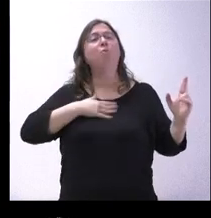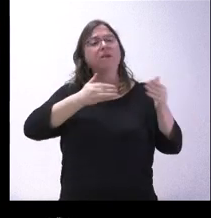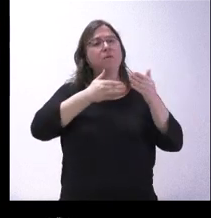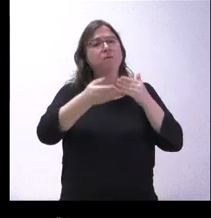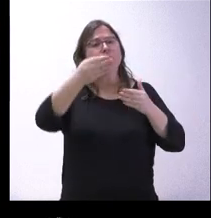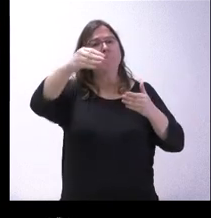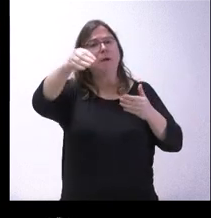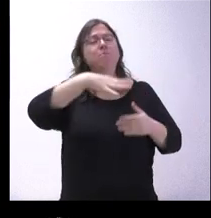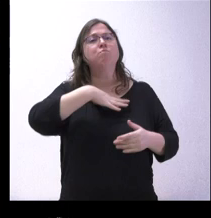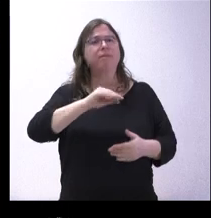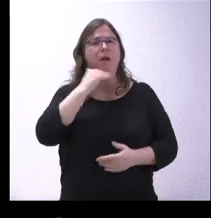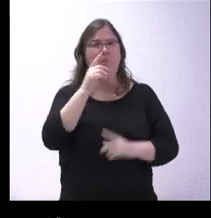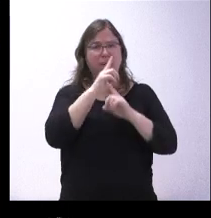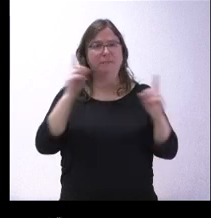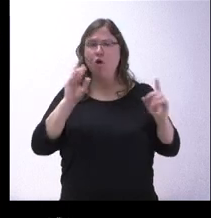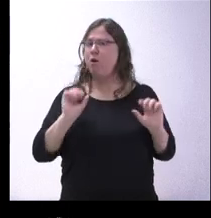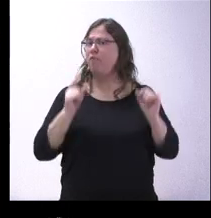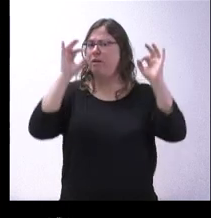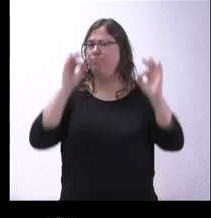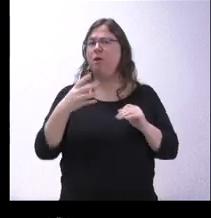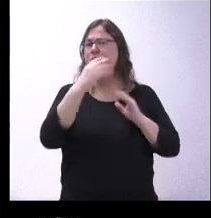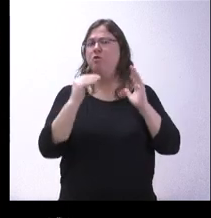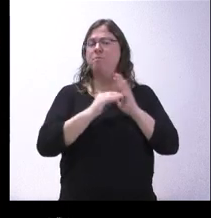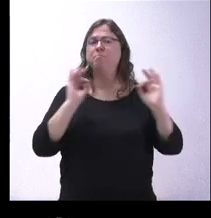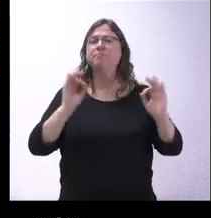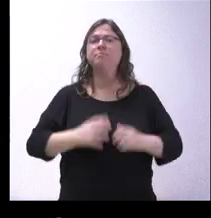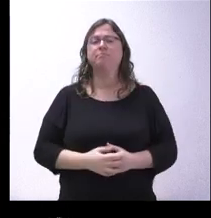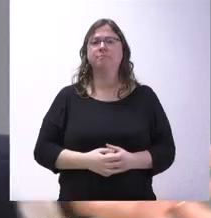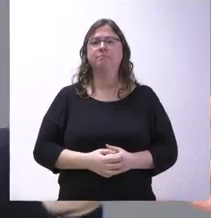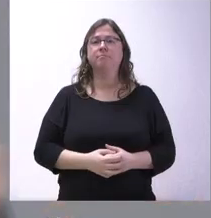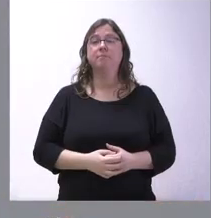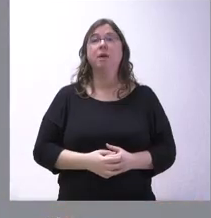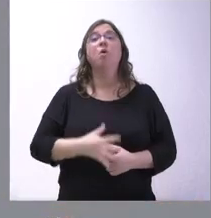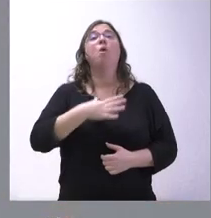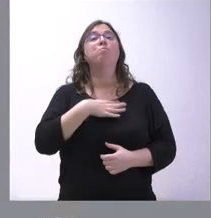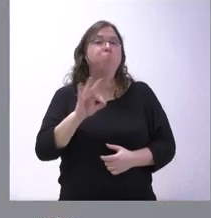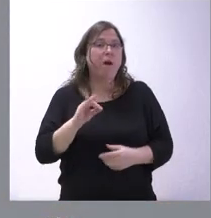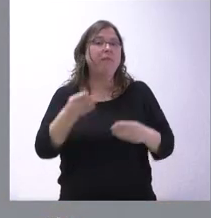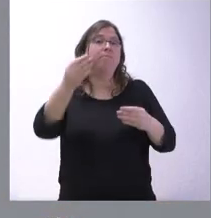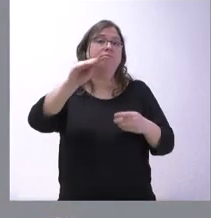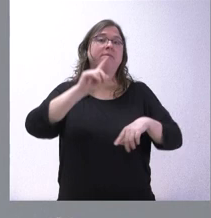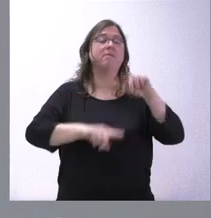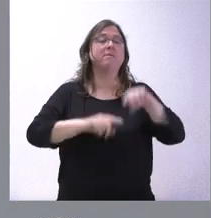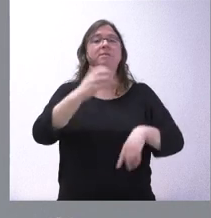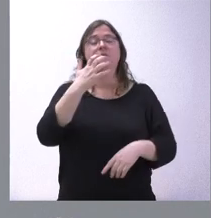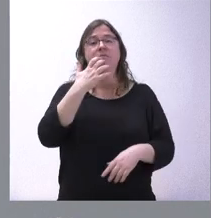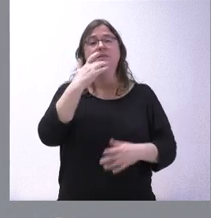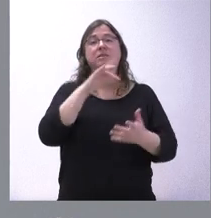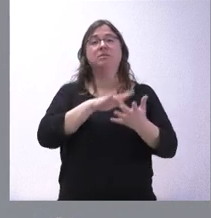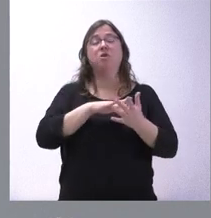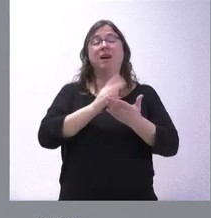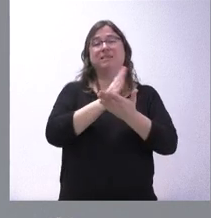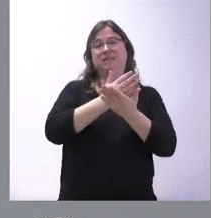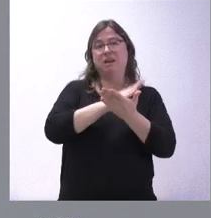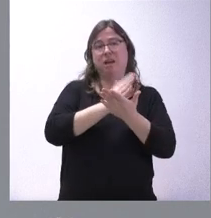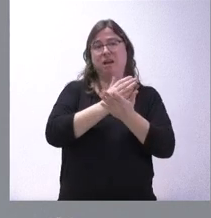tipo de aportación desde otros organismos? Pues puede haberla en la medida en que además los propios estatutos del SERLA dicen